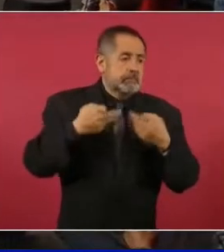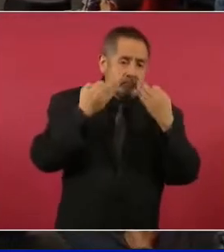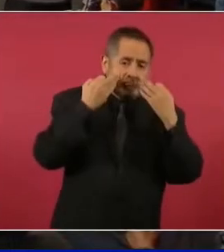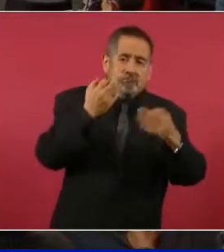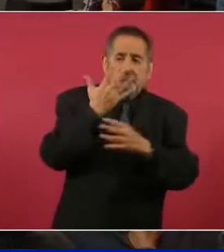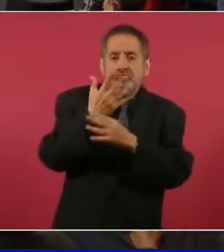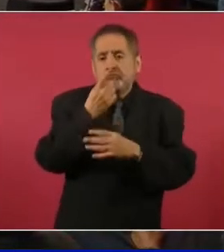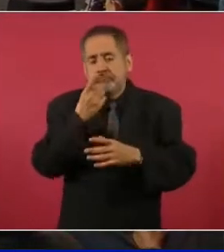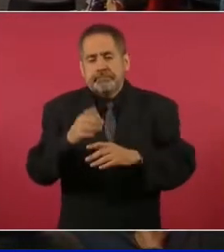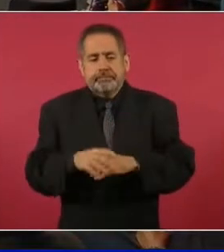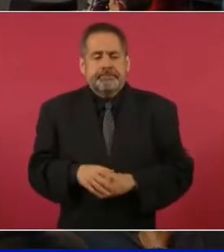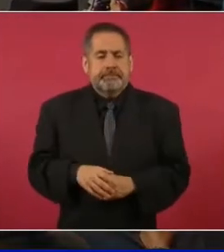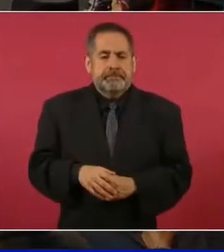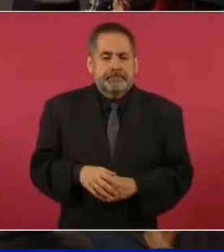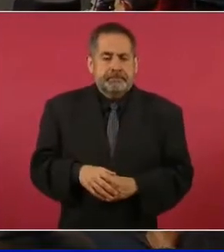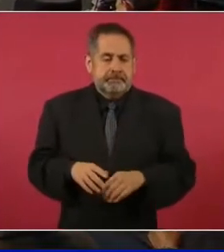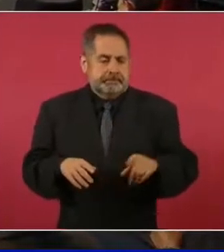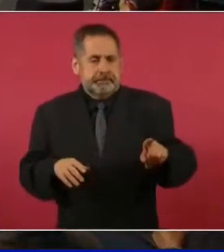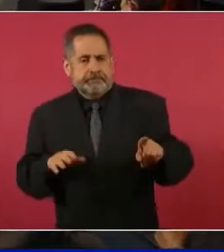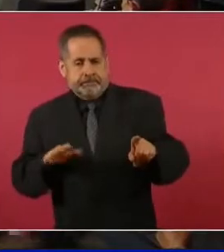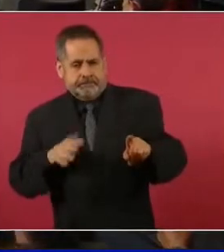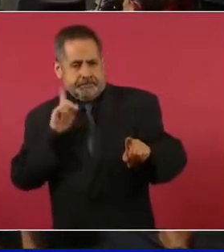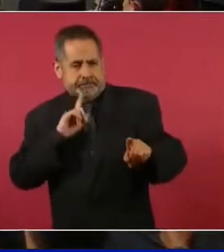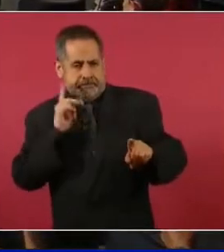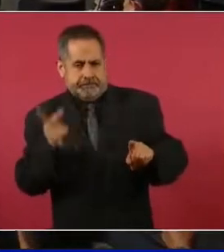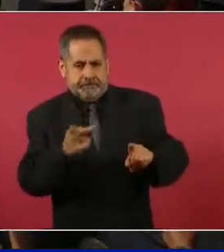Y preguntarle, presidente, todo este poder que adquirieron estos grupos de…